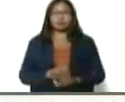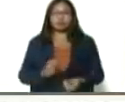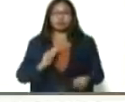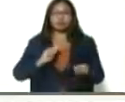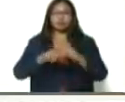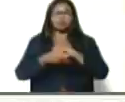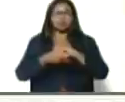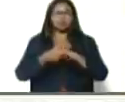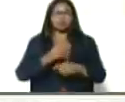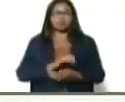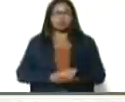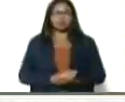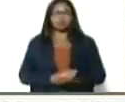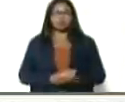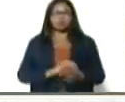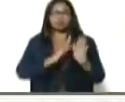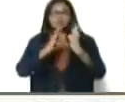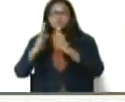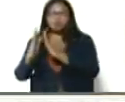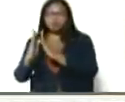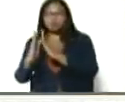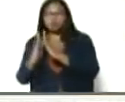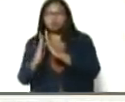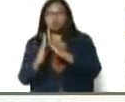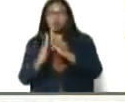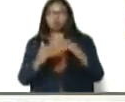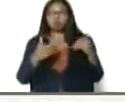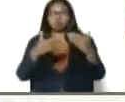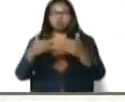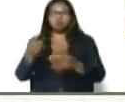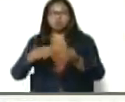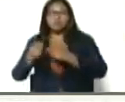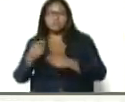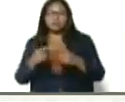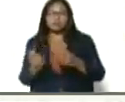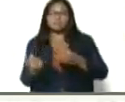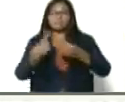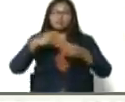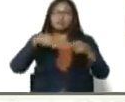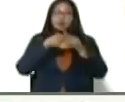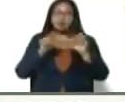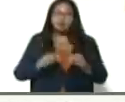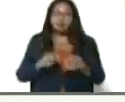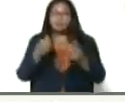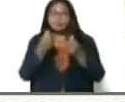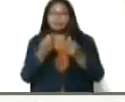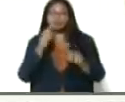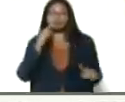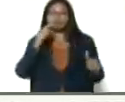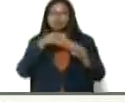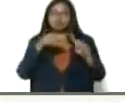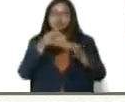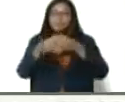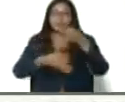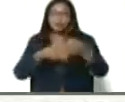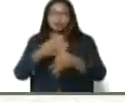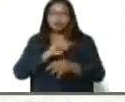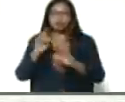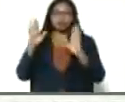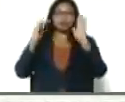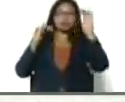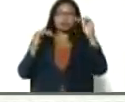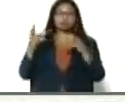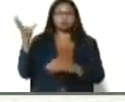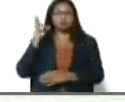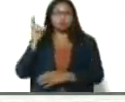transformación, distribución, abastecimiento, incorporándole, el tema precio, como usted nos indicó, y estábamos aquí atentos,